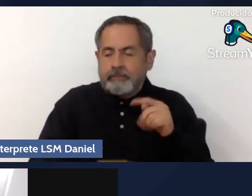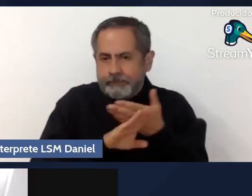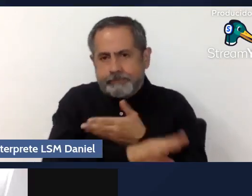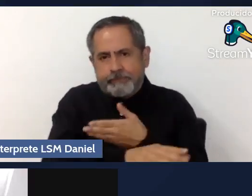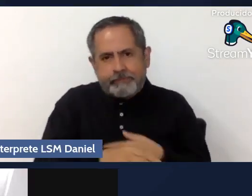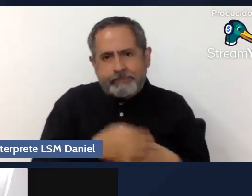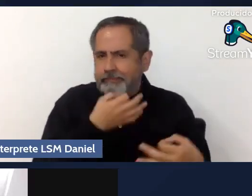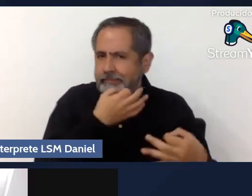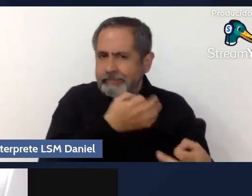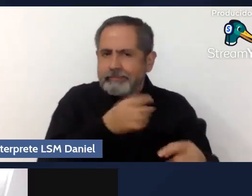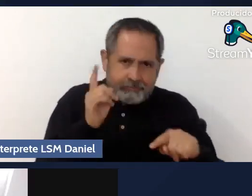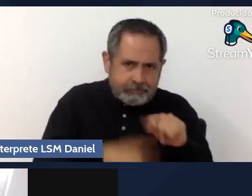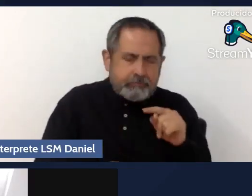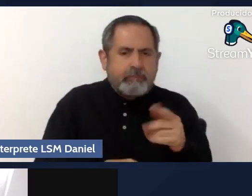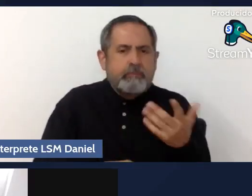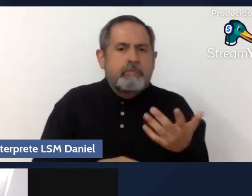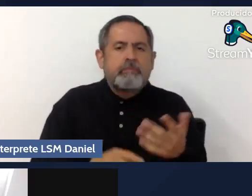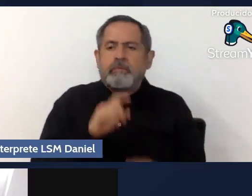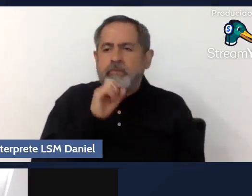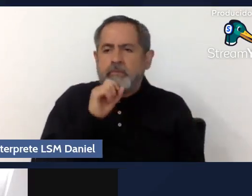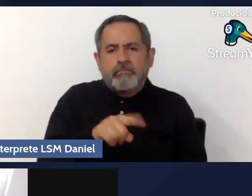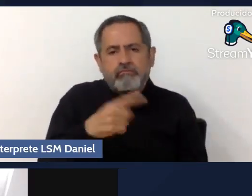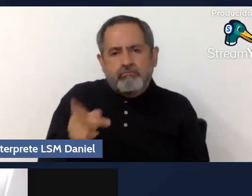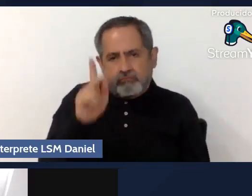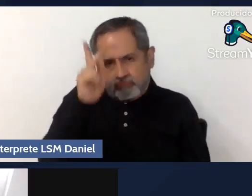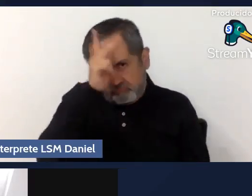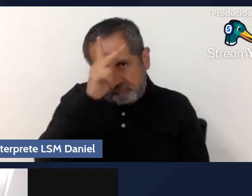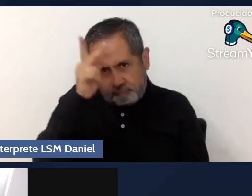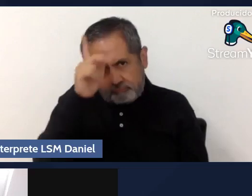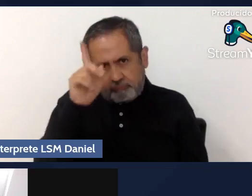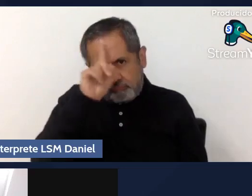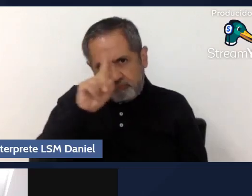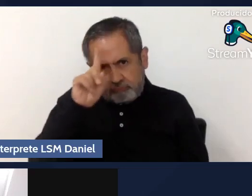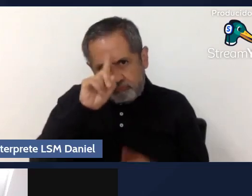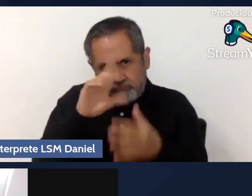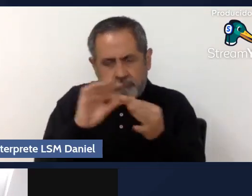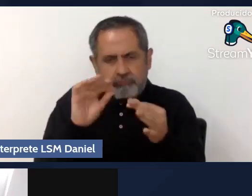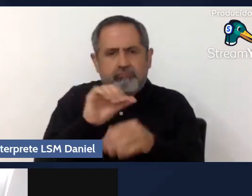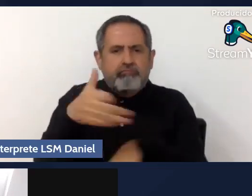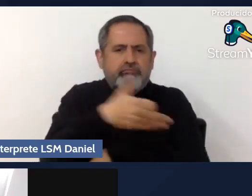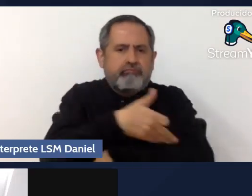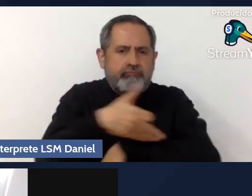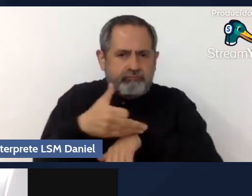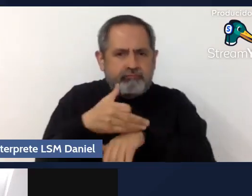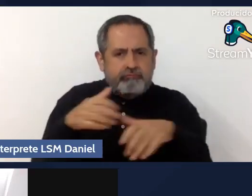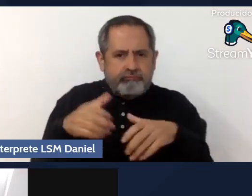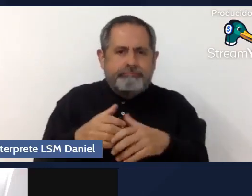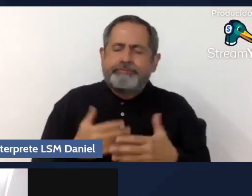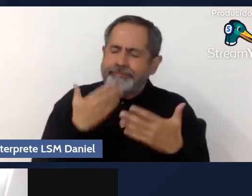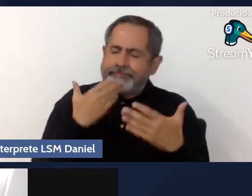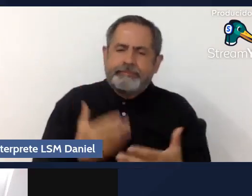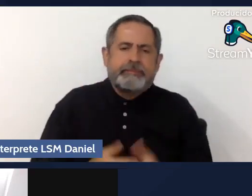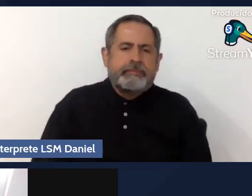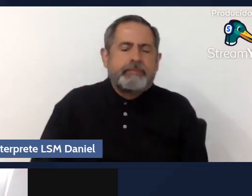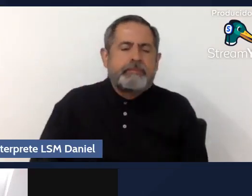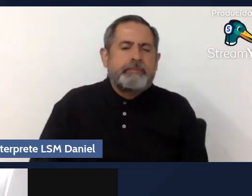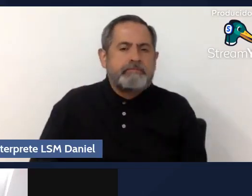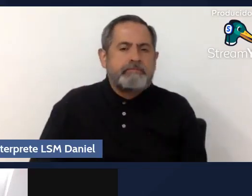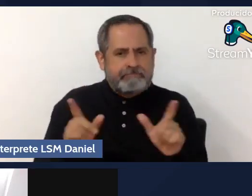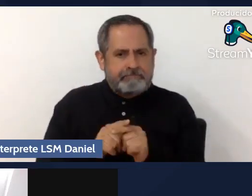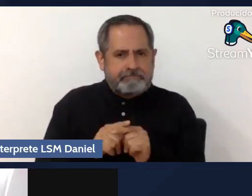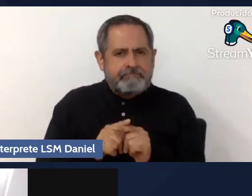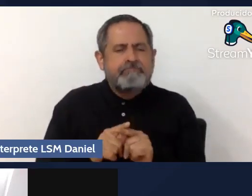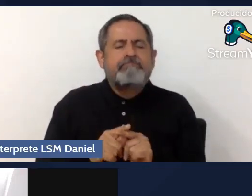sustancias. Así como de las familias de los consumidores. Y, pues, bueno, yo creo que ya sin más,